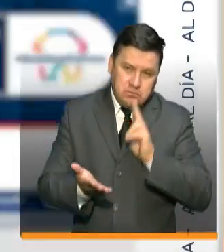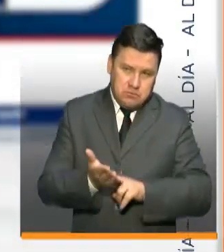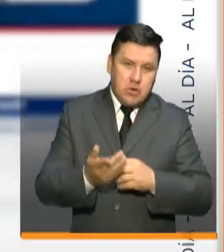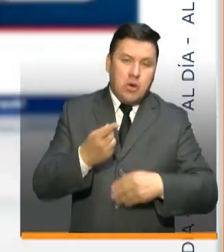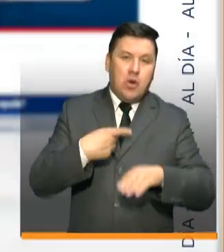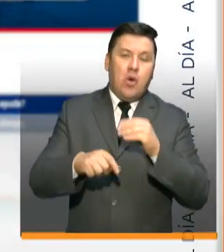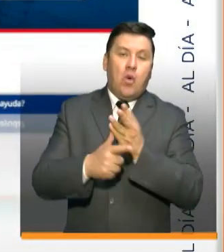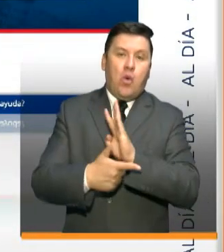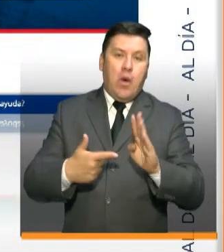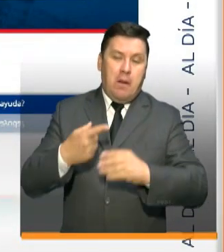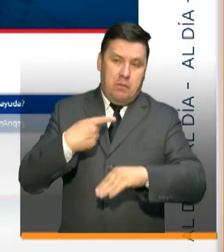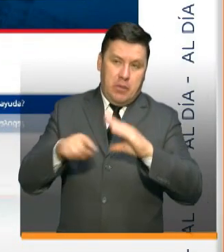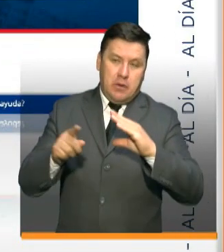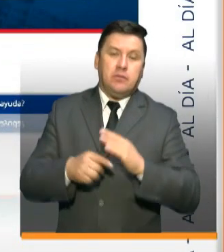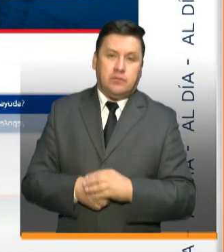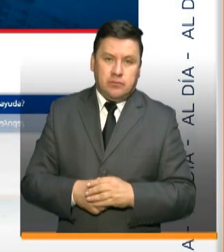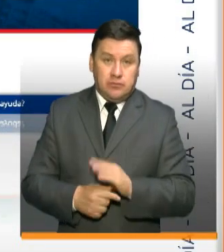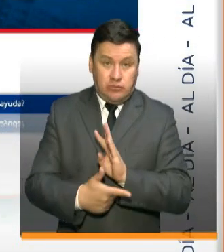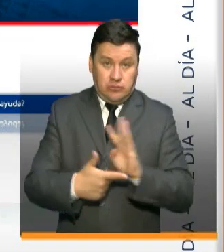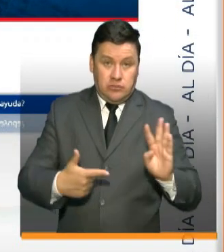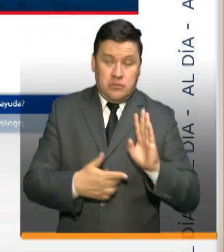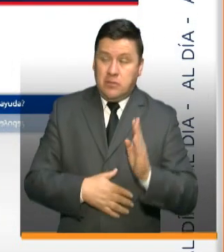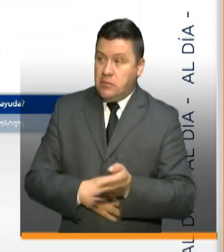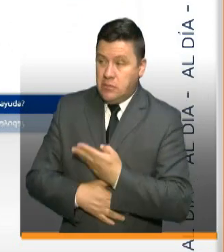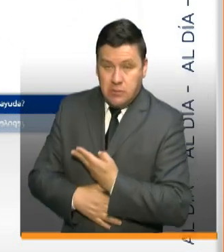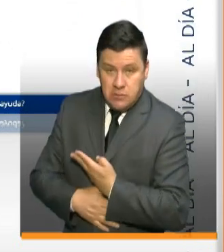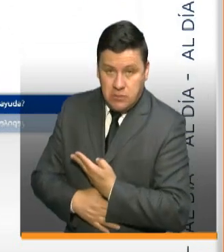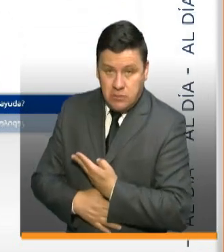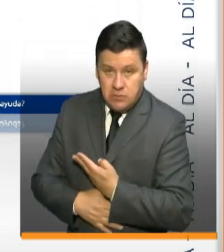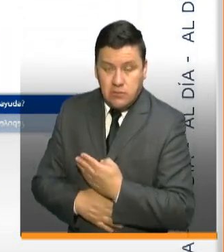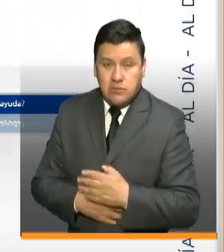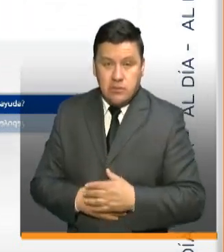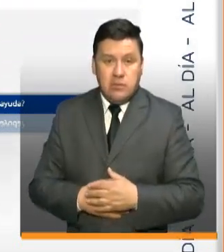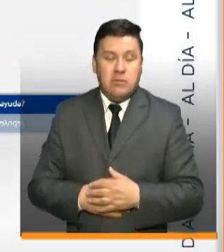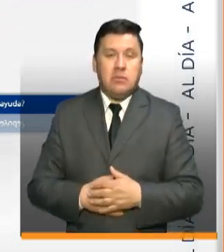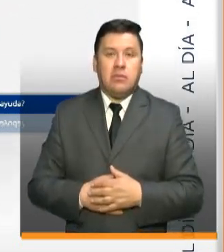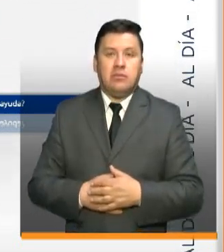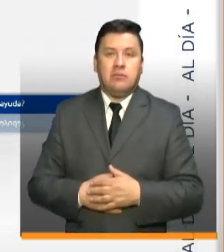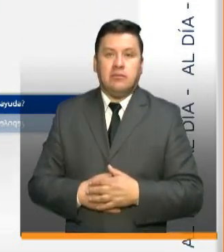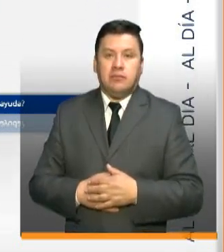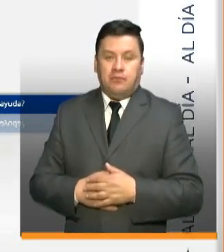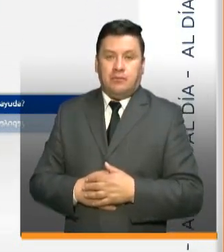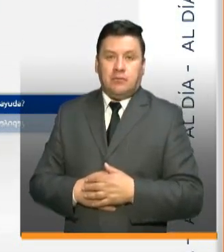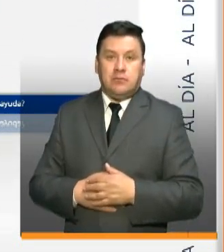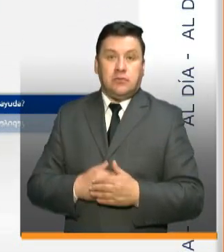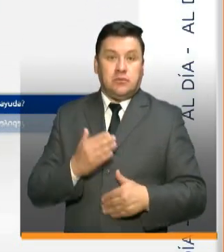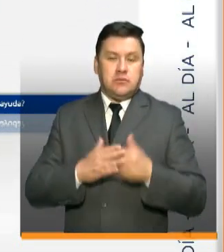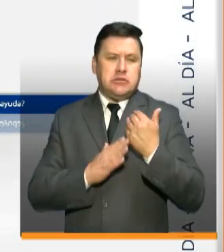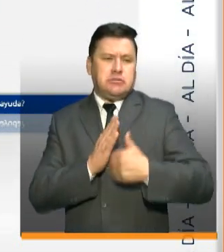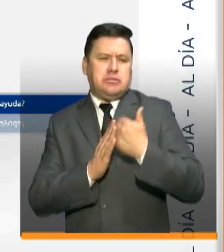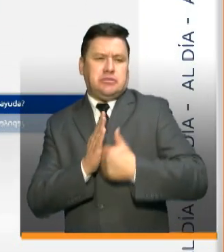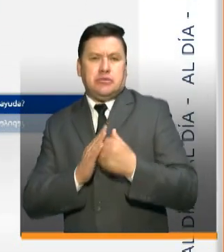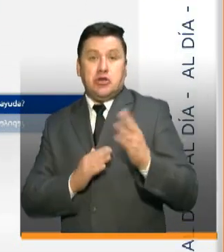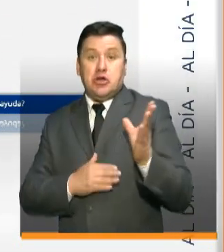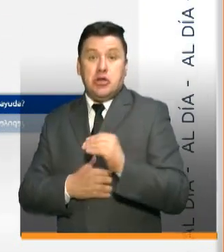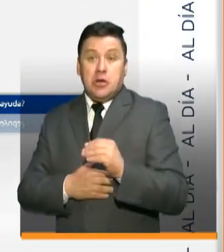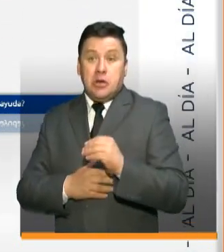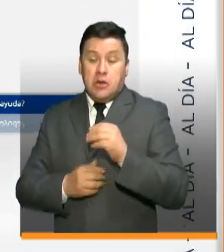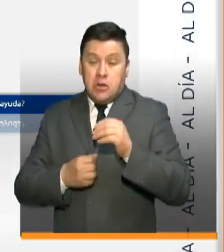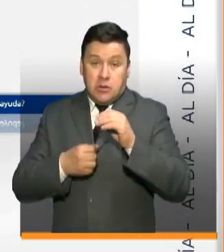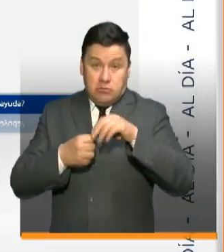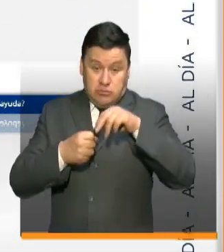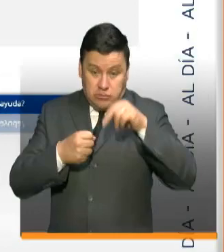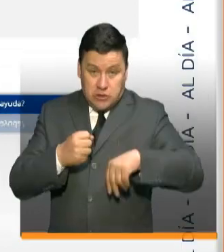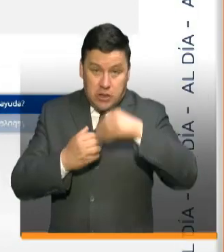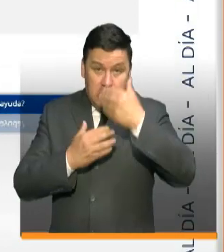página web de la entidad, www.colpensiones.gov.co. Con este nuevo trámite, el ciudadano que cumpla con los